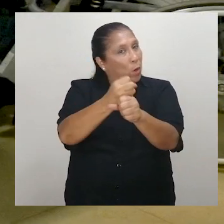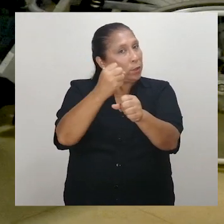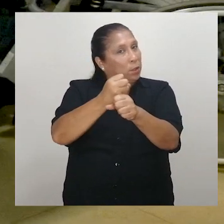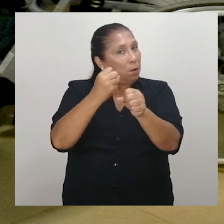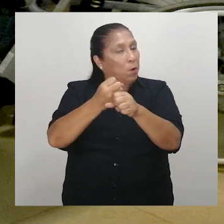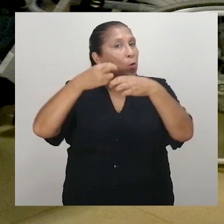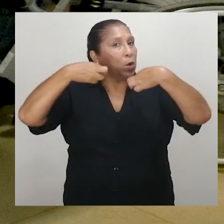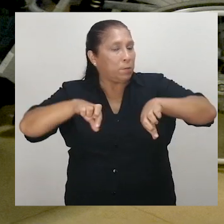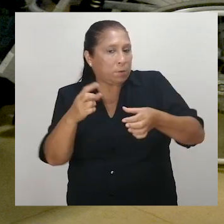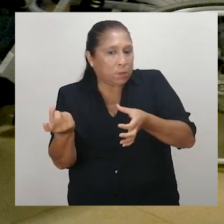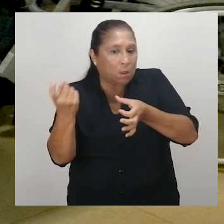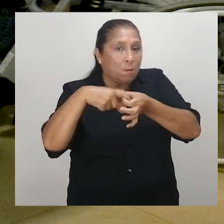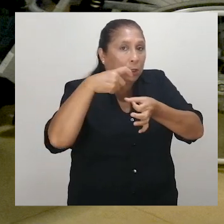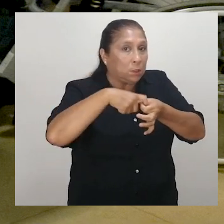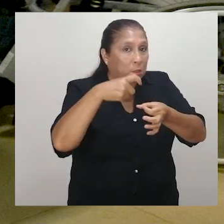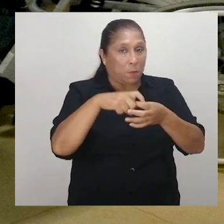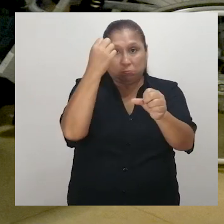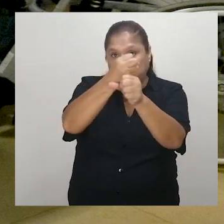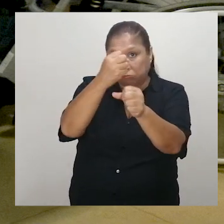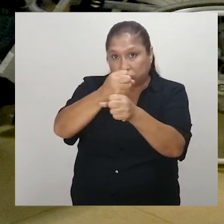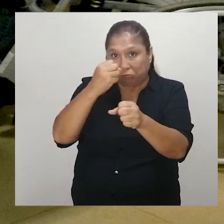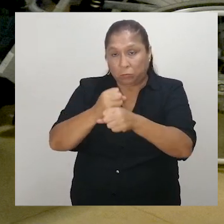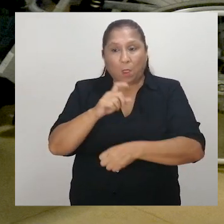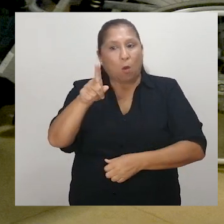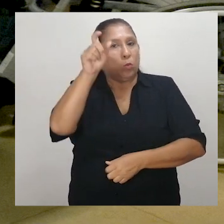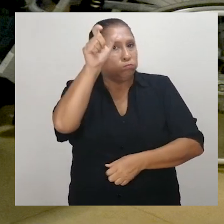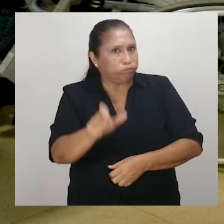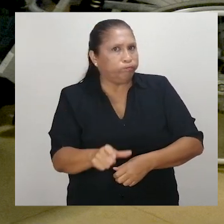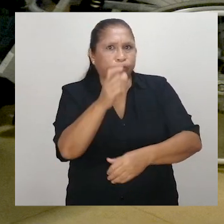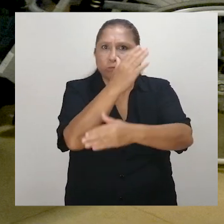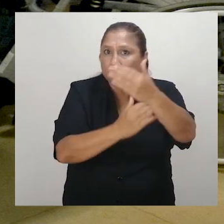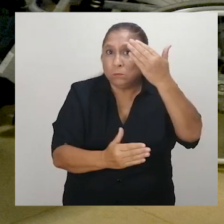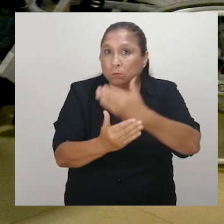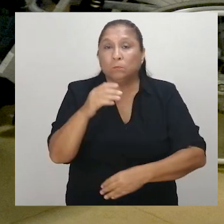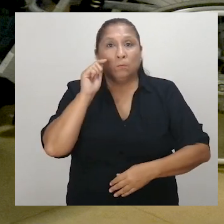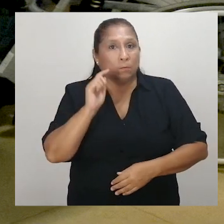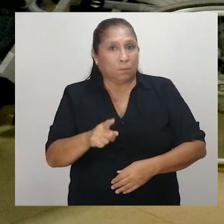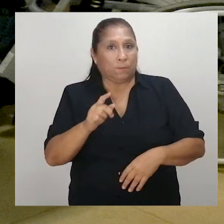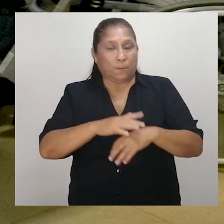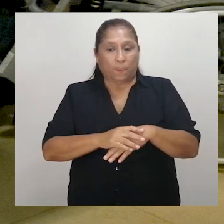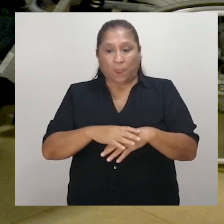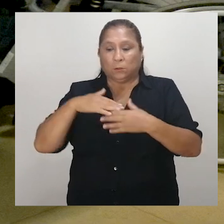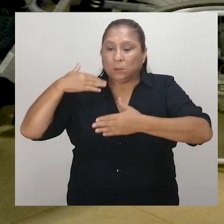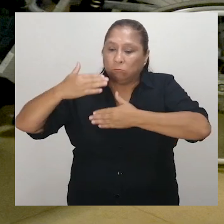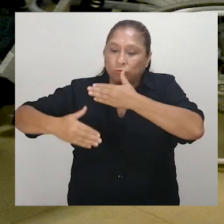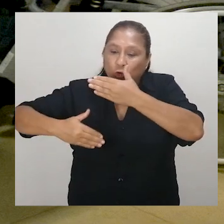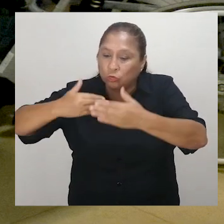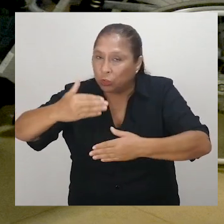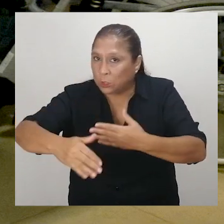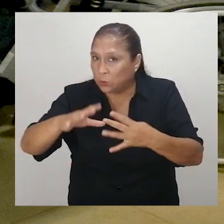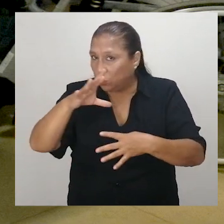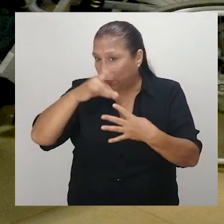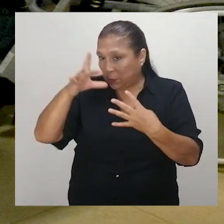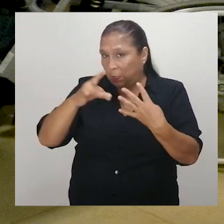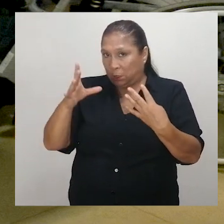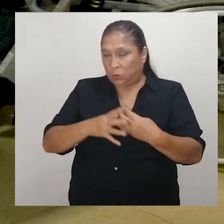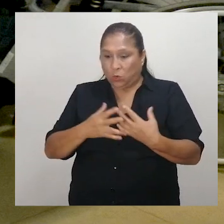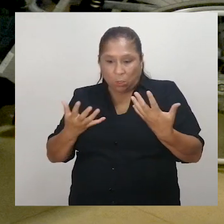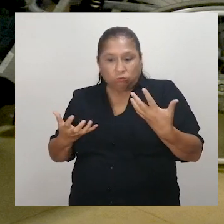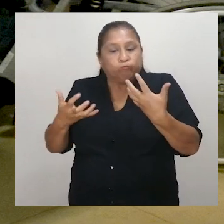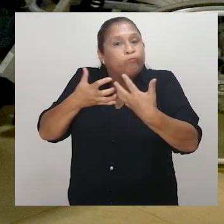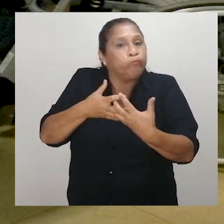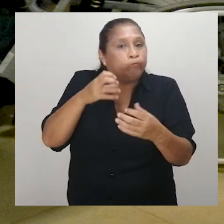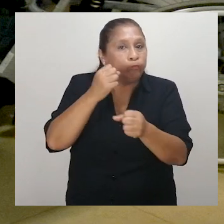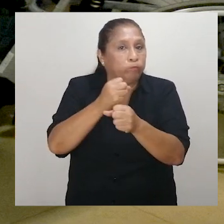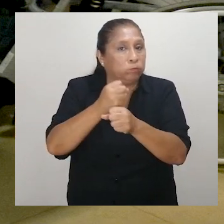en el lugar de trabajo que permite participar en el ámbito laboral a una persona con discapacidad desde el proceso de selección y